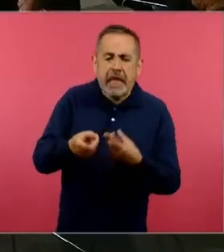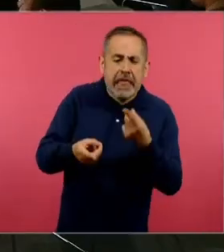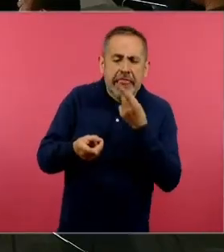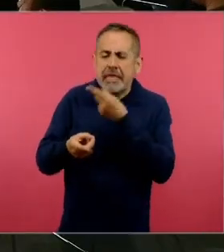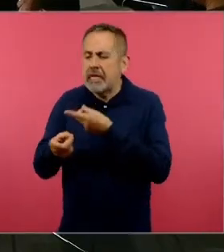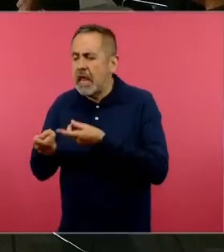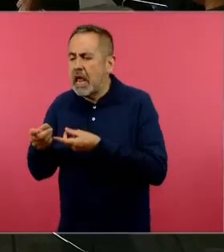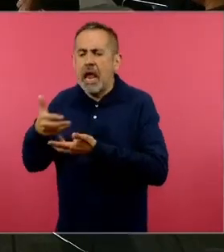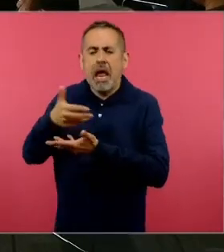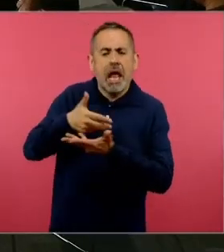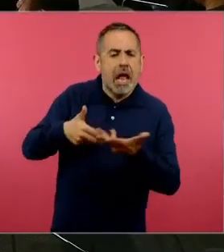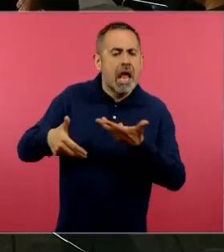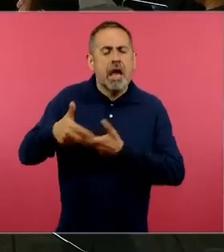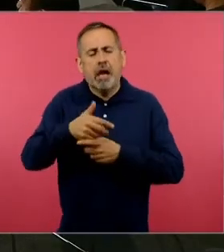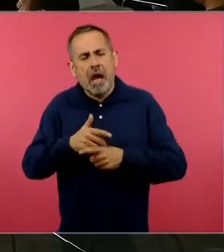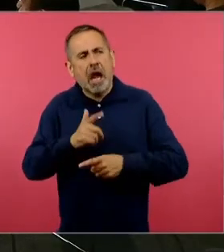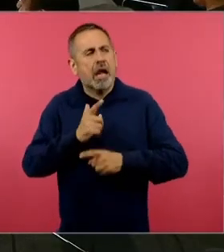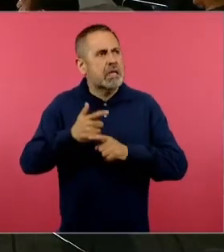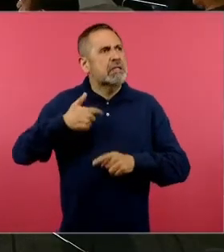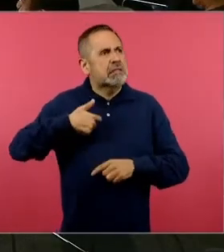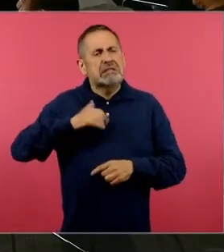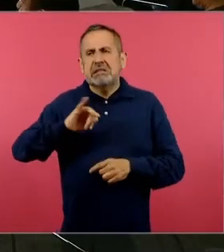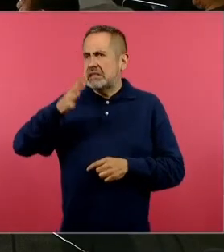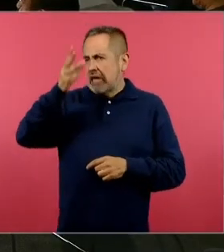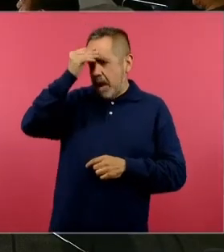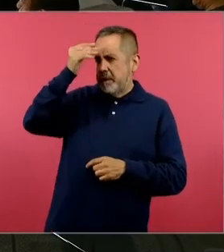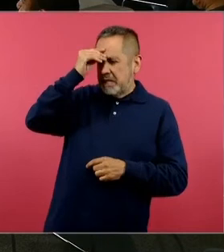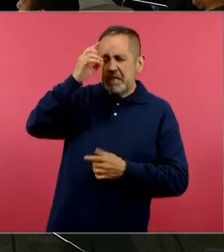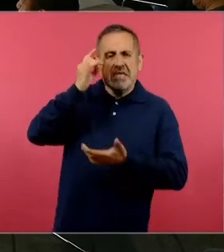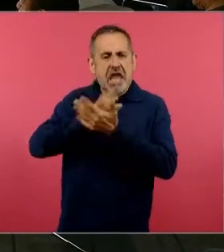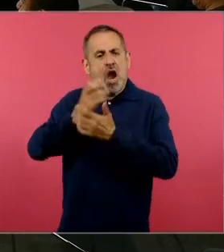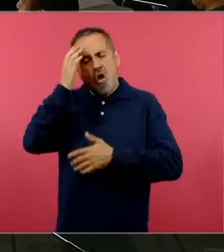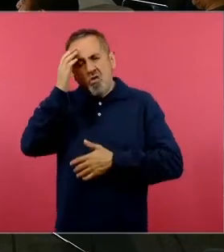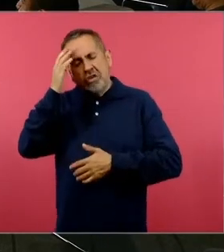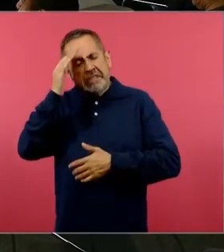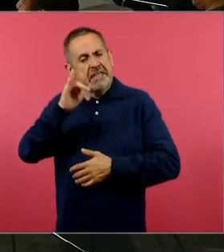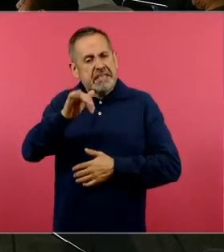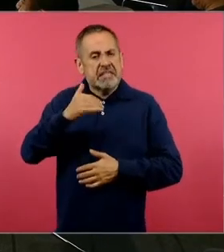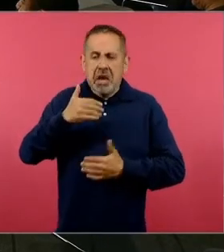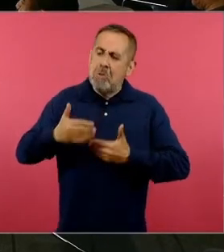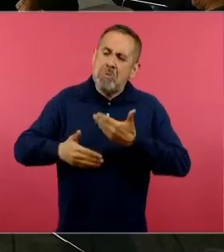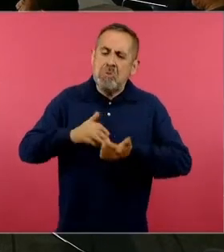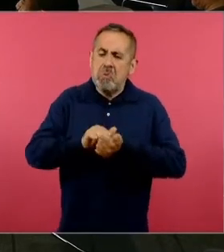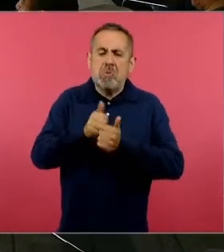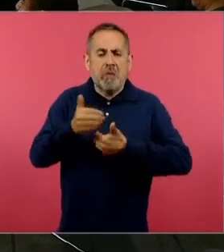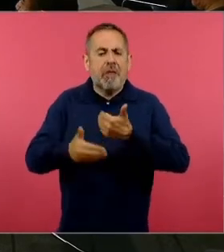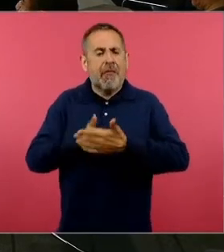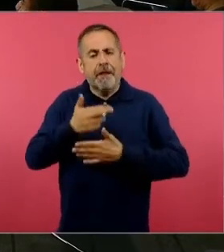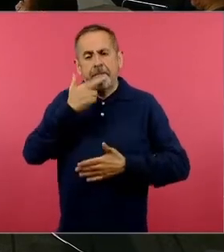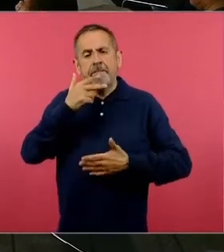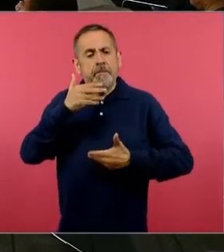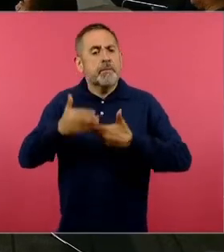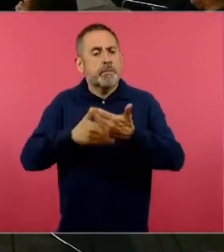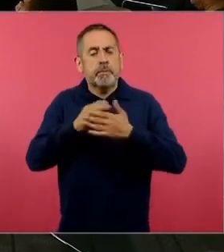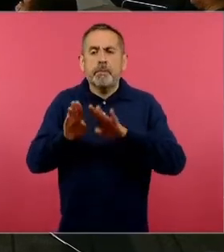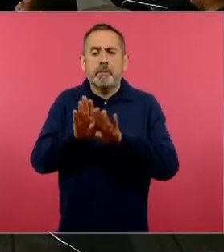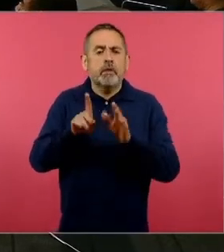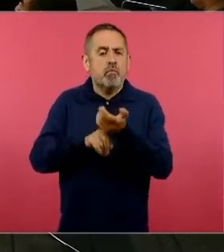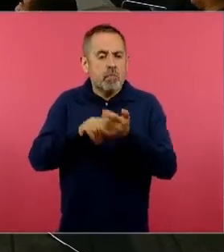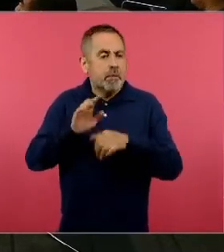realmente determinar si aprendieron o no, si adquirieron estos saberes para poder desarrollar un elemento